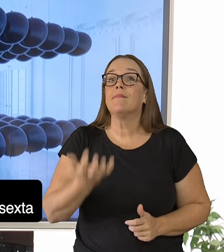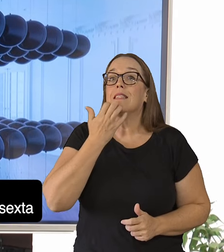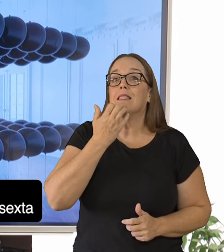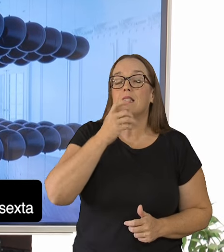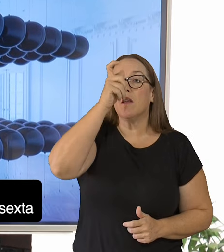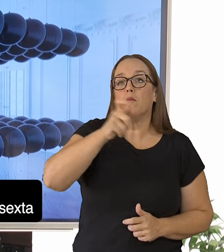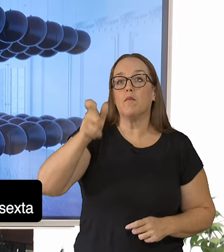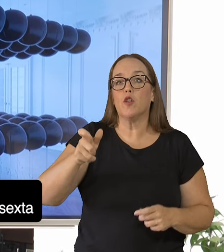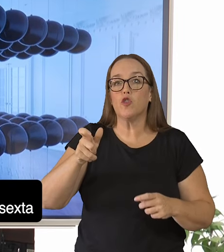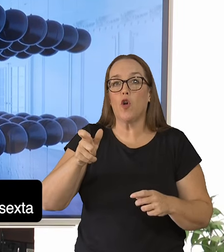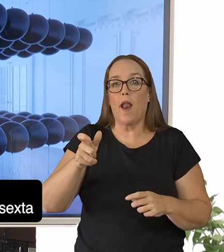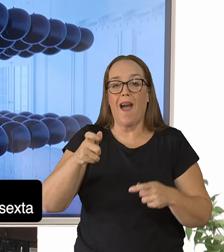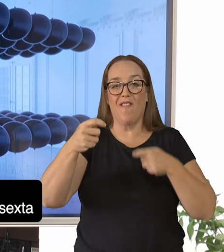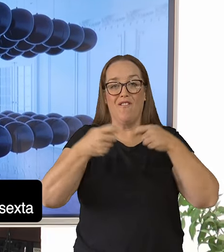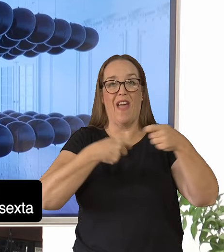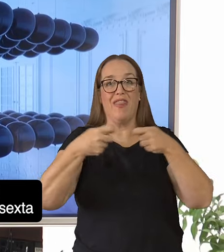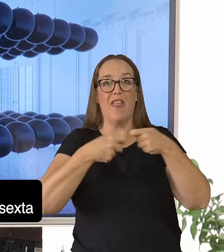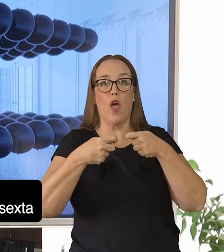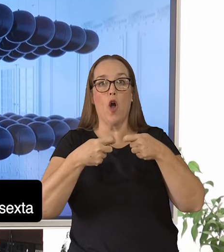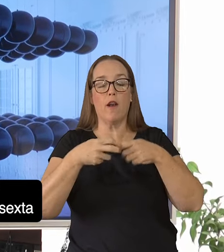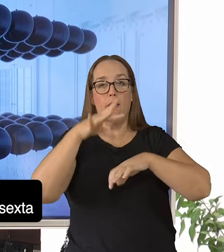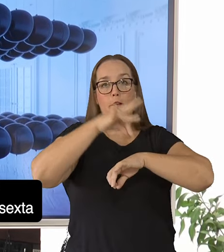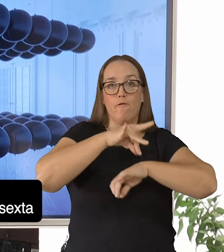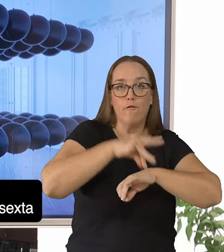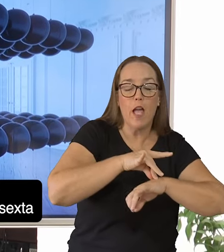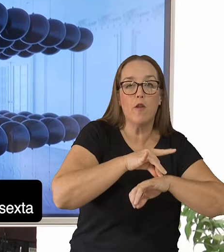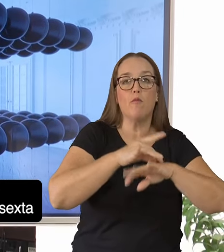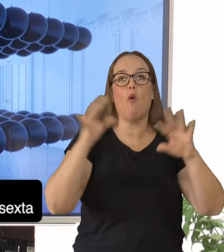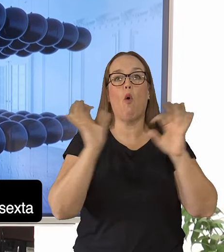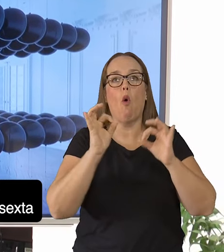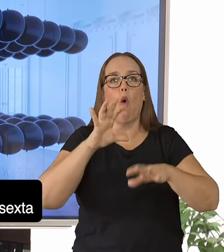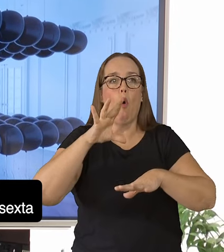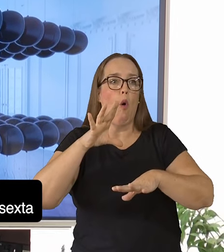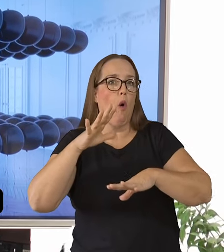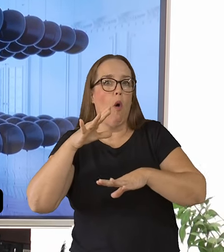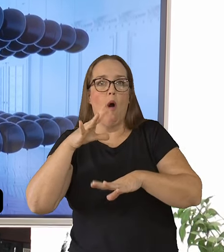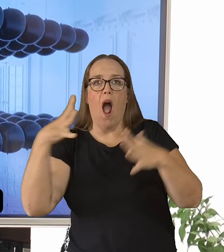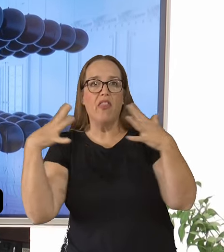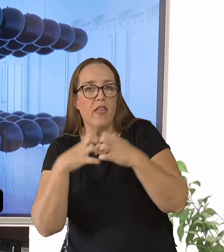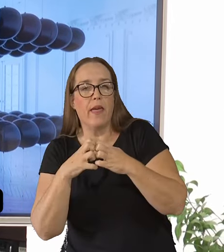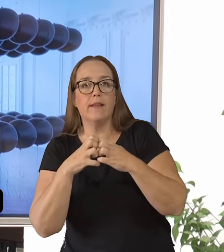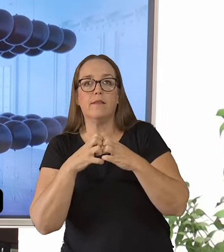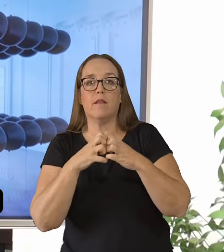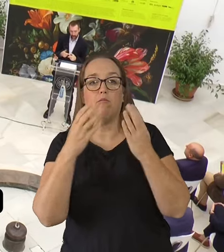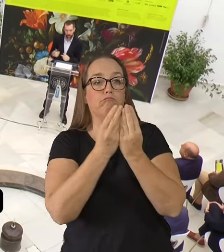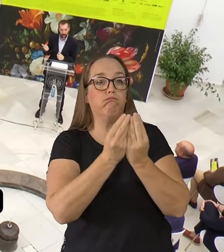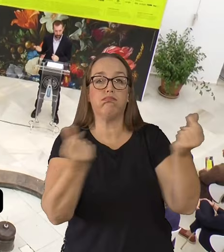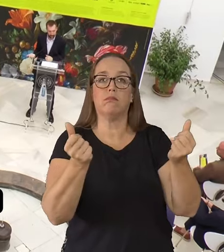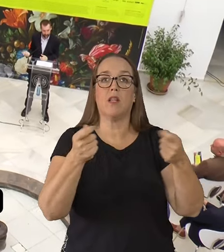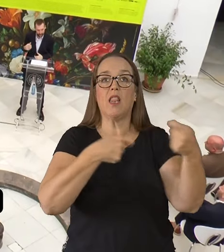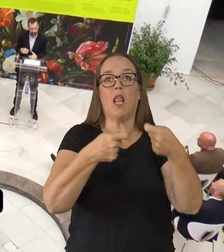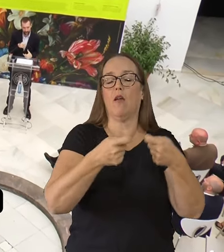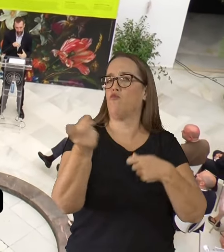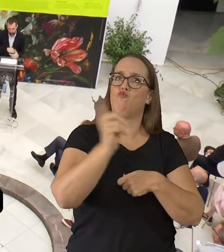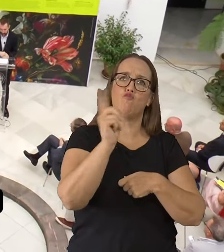Flora, el Festival Internacional de las Flores, ha presentado esta semana la amplia programación de su sexta edición, que se celebrará del